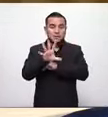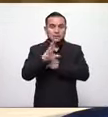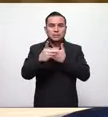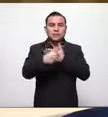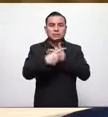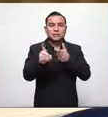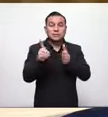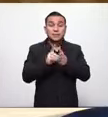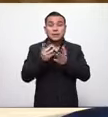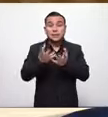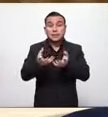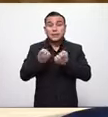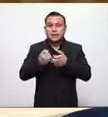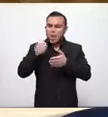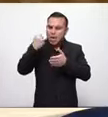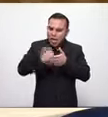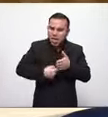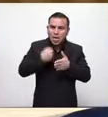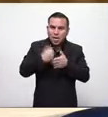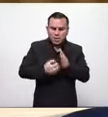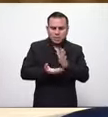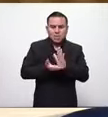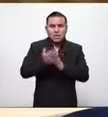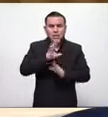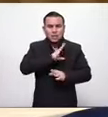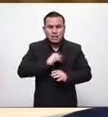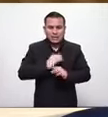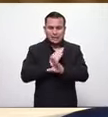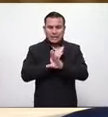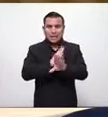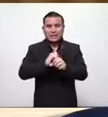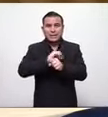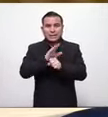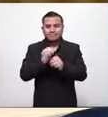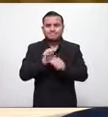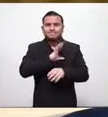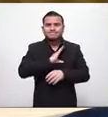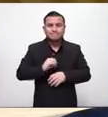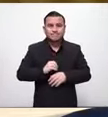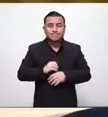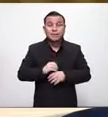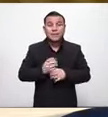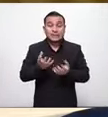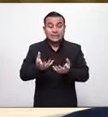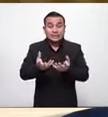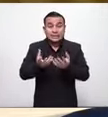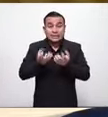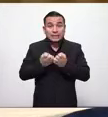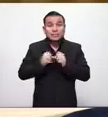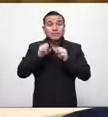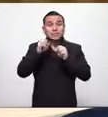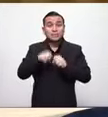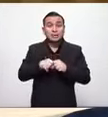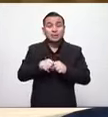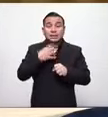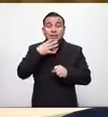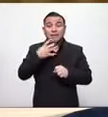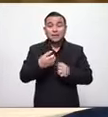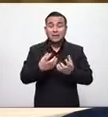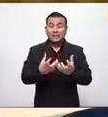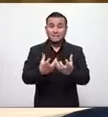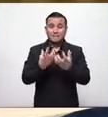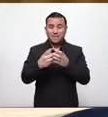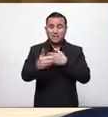quisiéramos hacer más quisiéramos tener el poder de tener mayoría en la